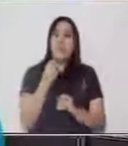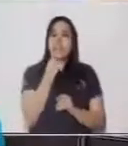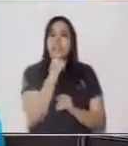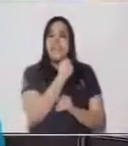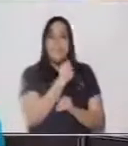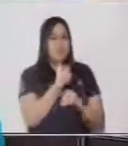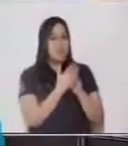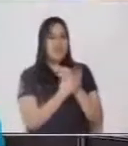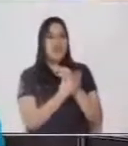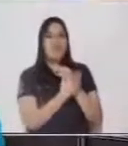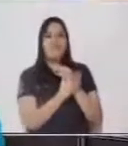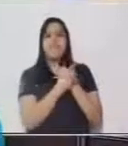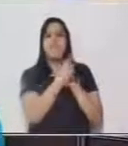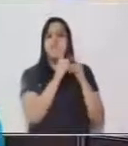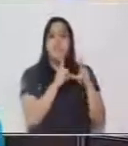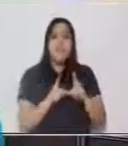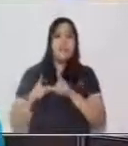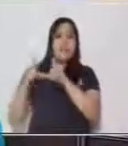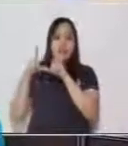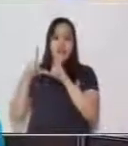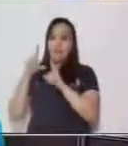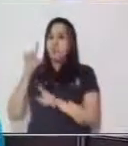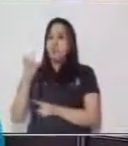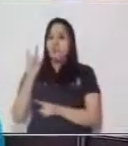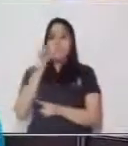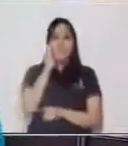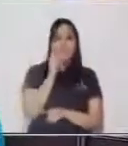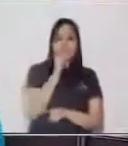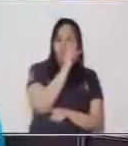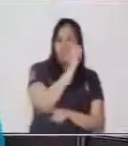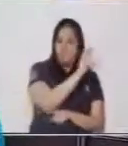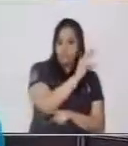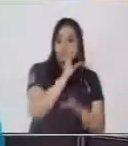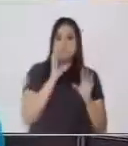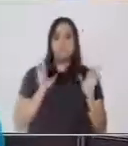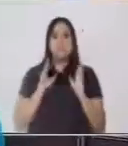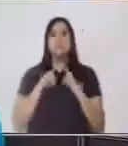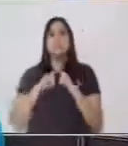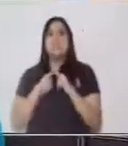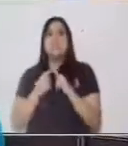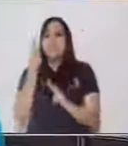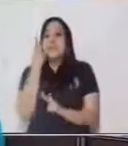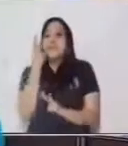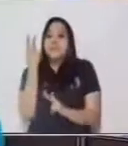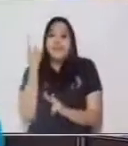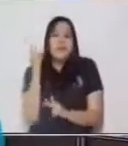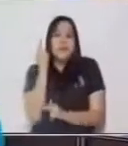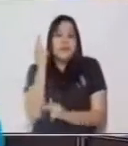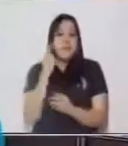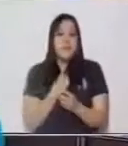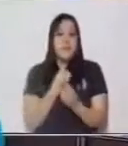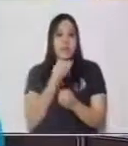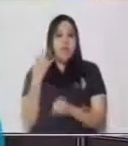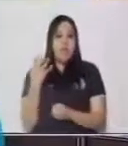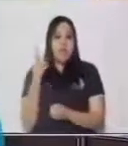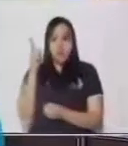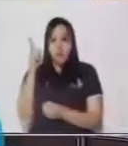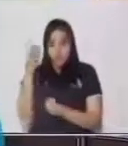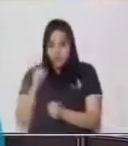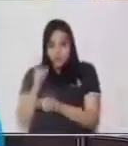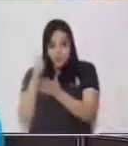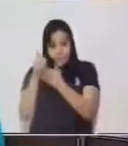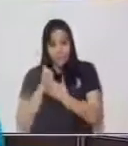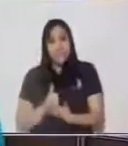colocarlos en la tabla de posiciones. Así que vamos a empezar con el primer número y serás tú quien me ayude